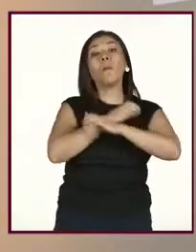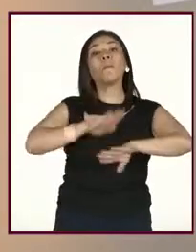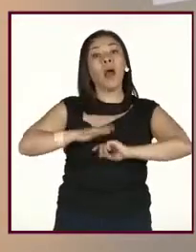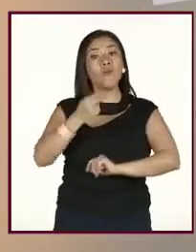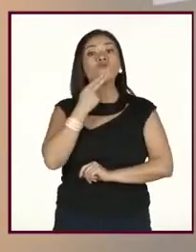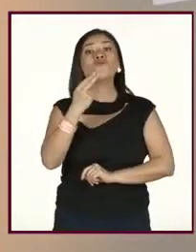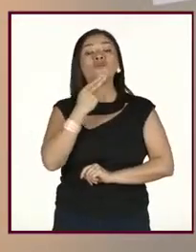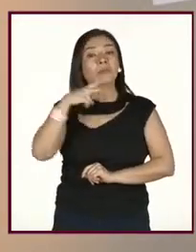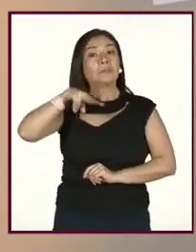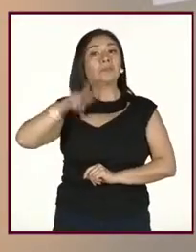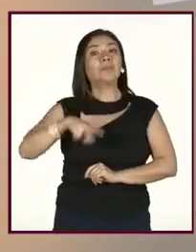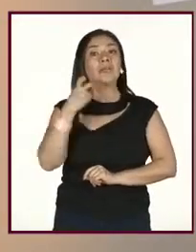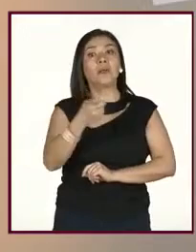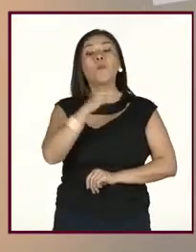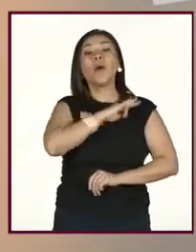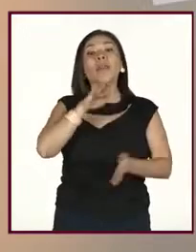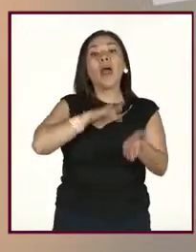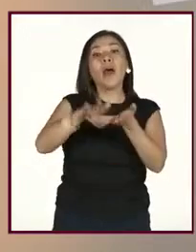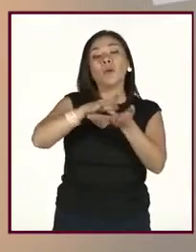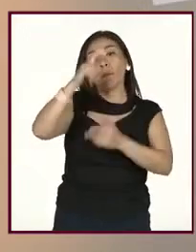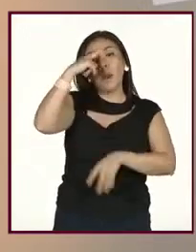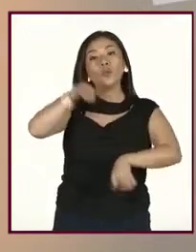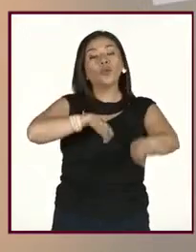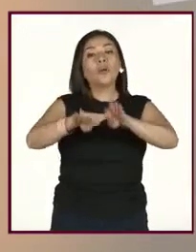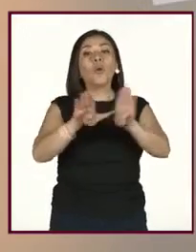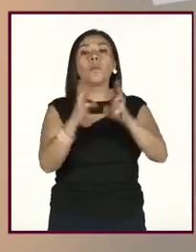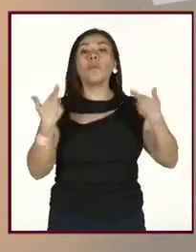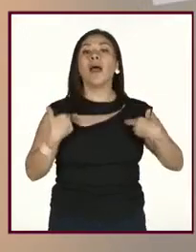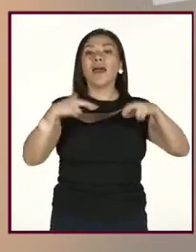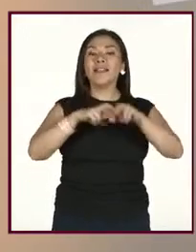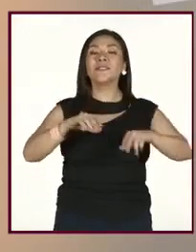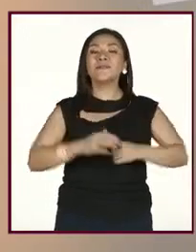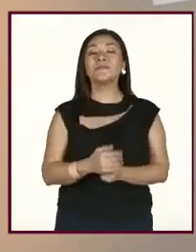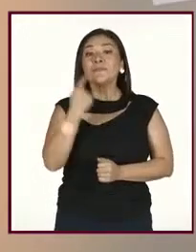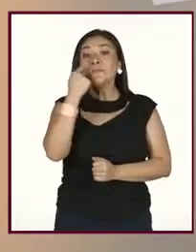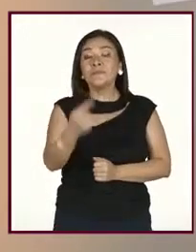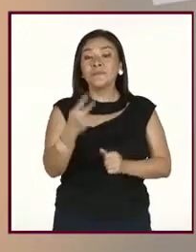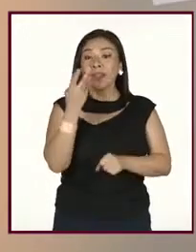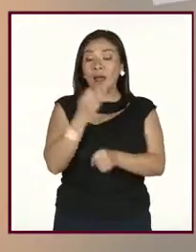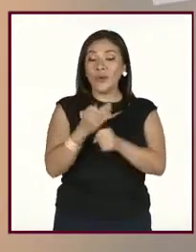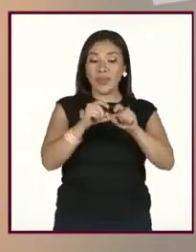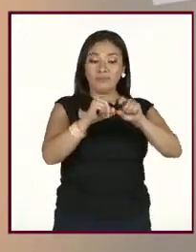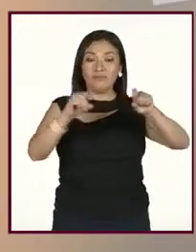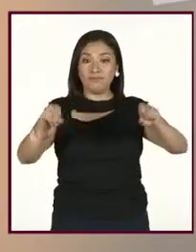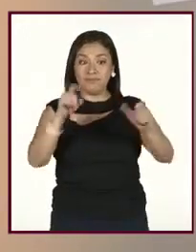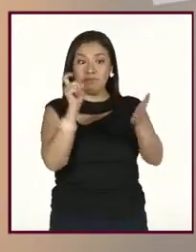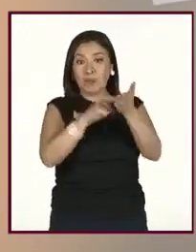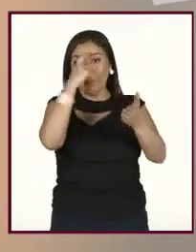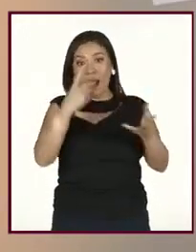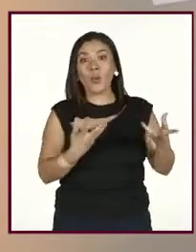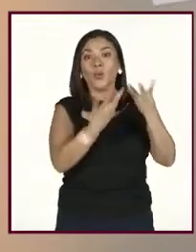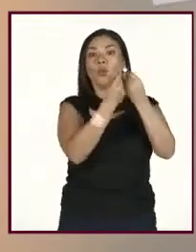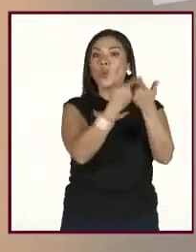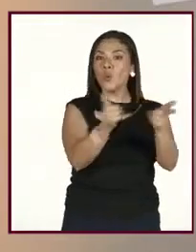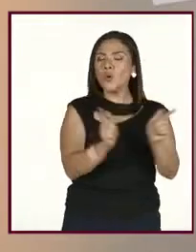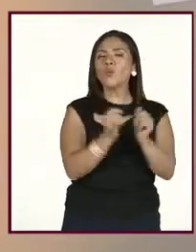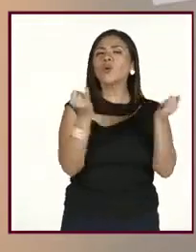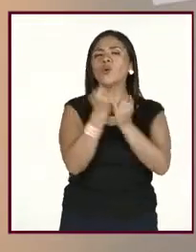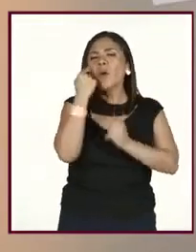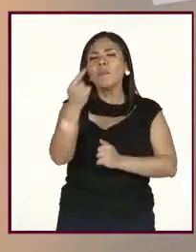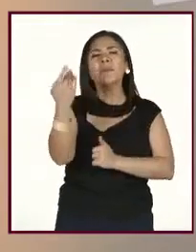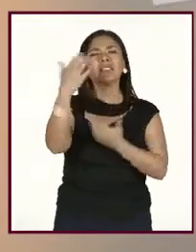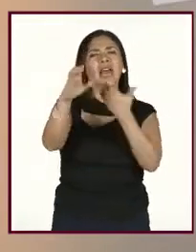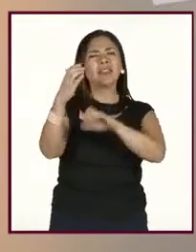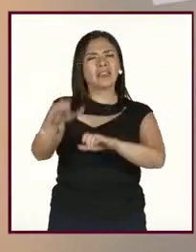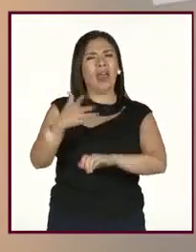útiles que sin duda serán de apoyo en su práctica cotidiana. B. enlace del grupo aparece en pantalla y también está en el chat de comentarios de esta